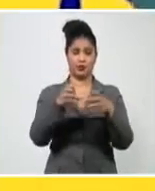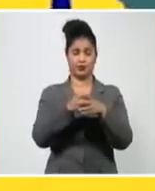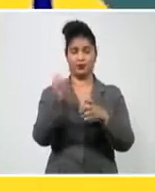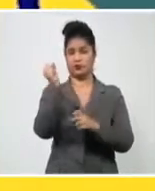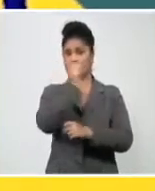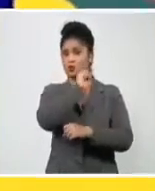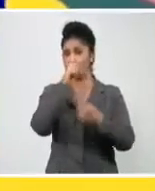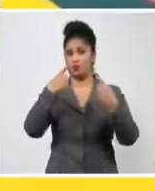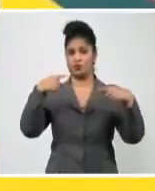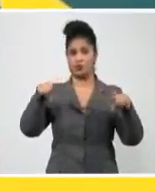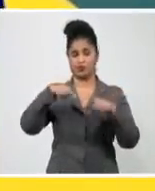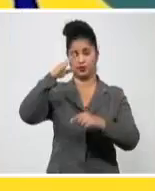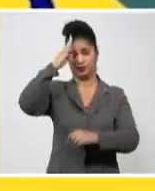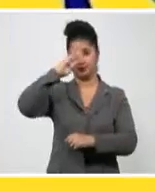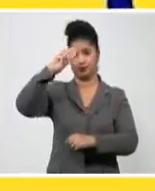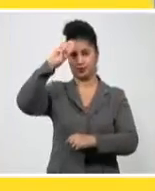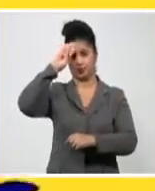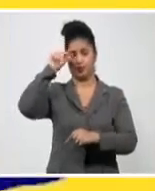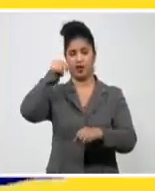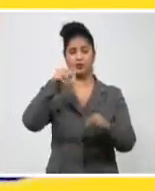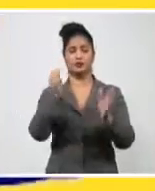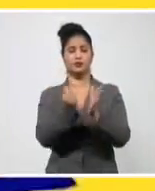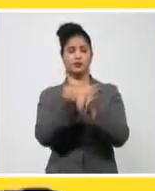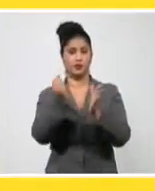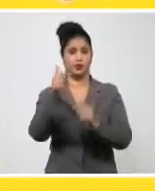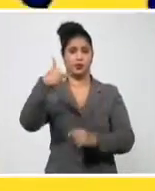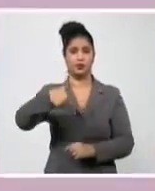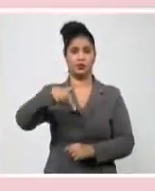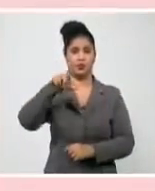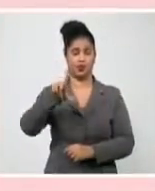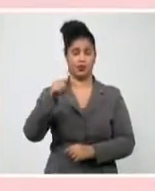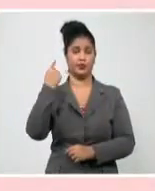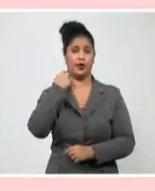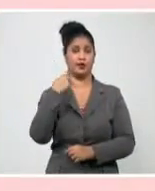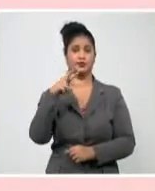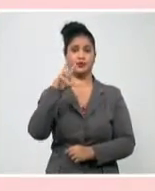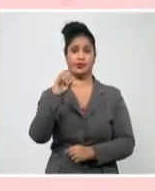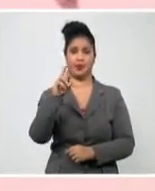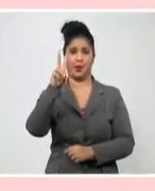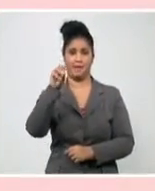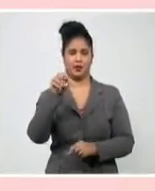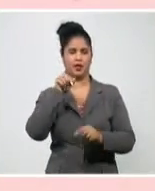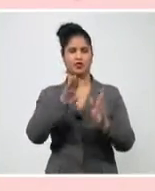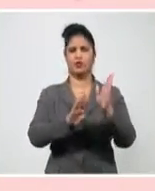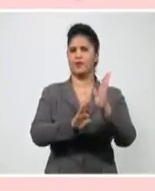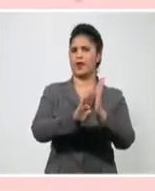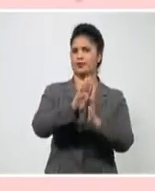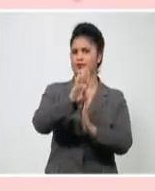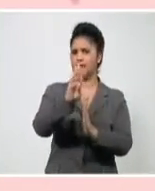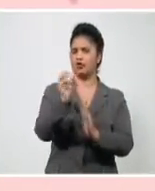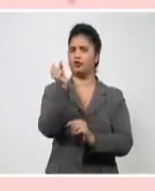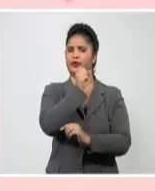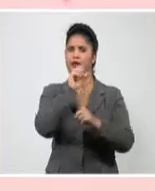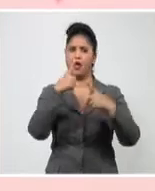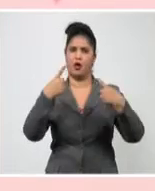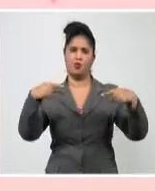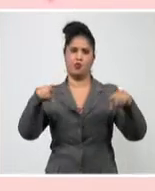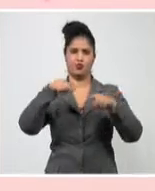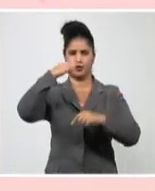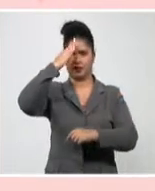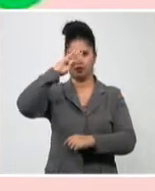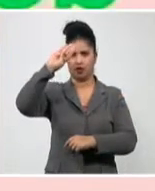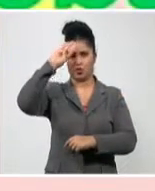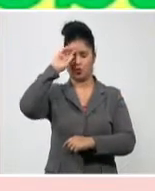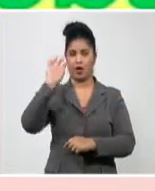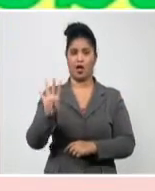cuyo éxito ya fue aprobado en julio de 2020 con el desarrollo de los conciertos por Cuba. Cuatro grandes presentaciones ha preparado el Hot House